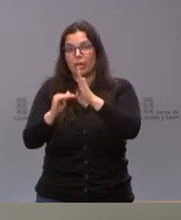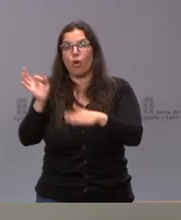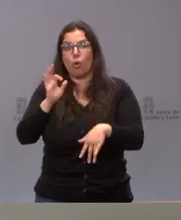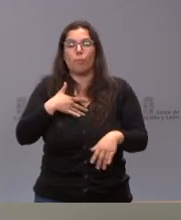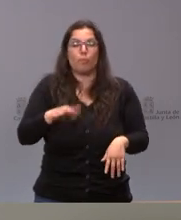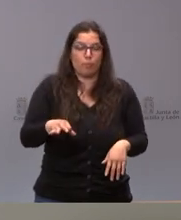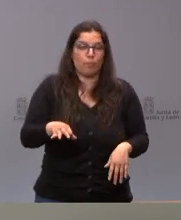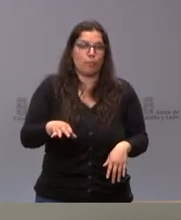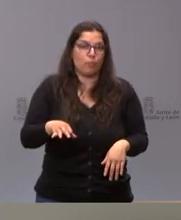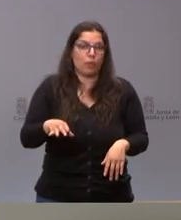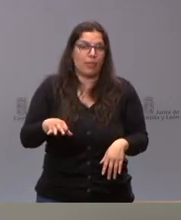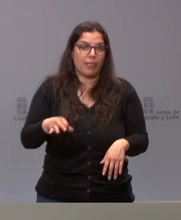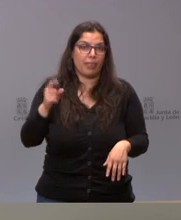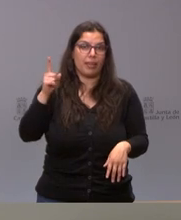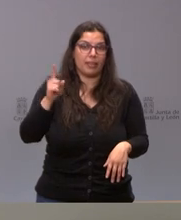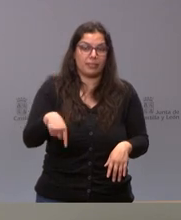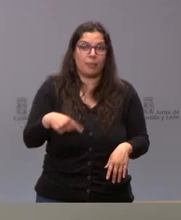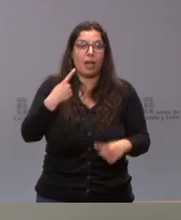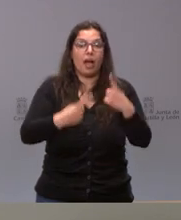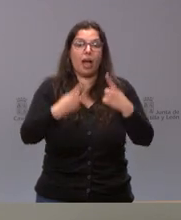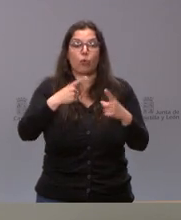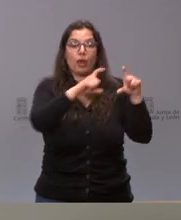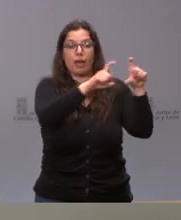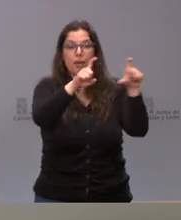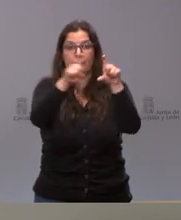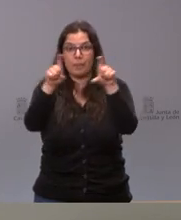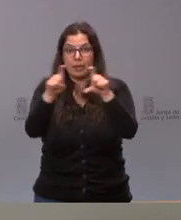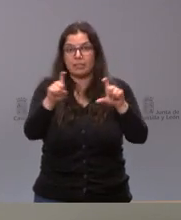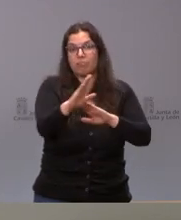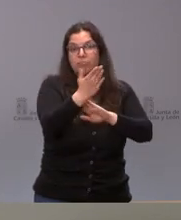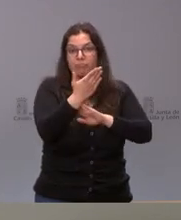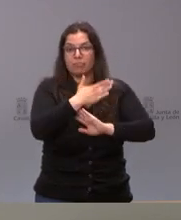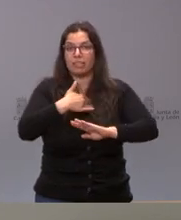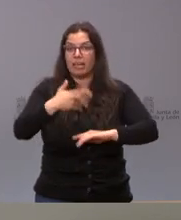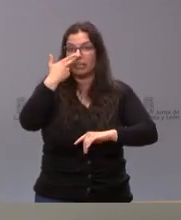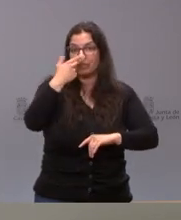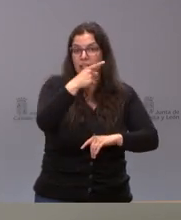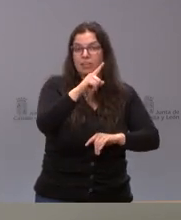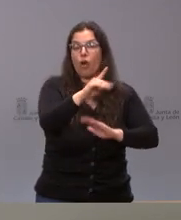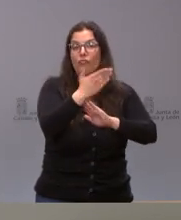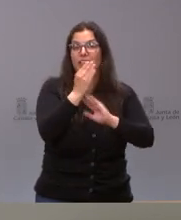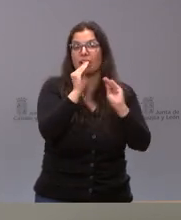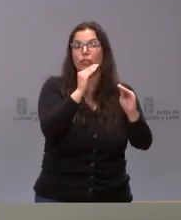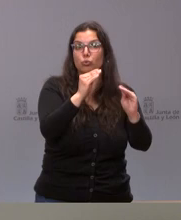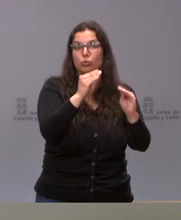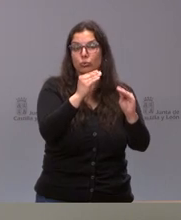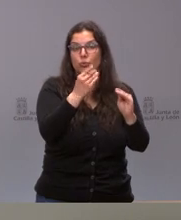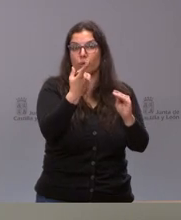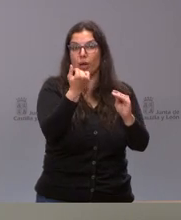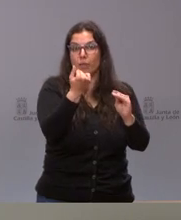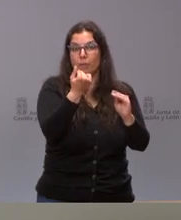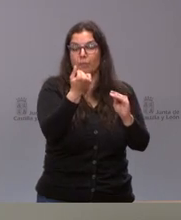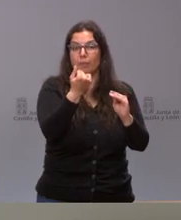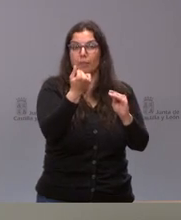puede haber pues la posibilidad de que algunas de las empresas que se puedan presentar pues en su oferta pues mejoren las